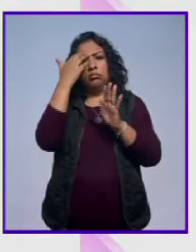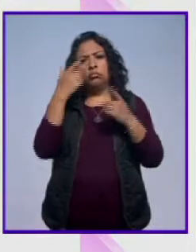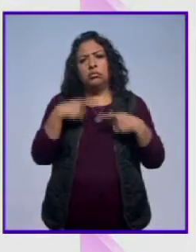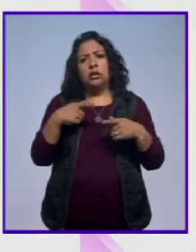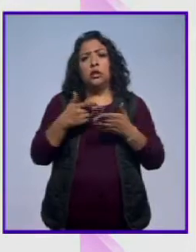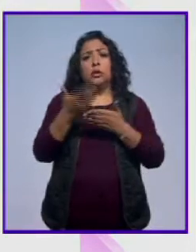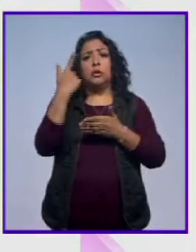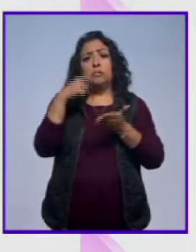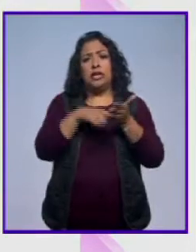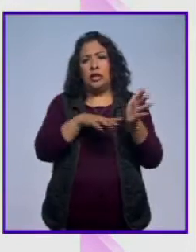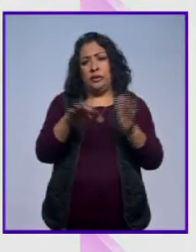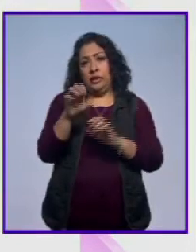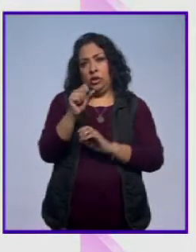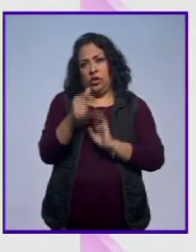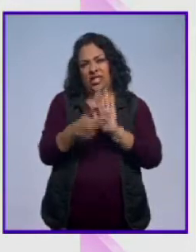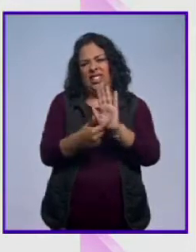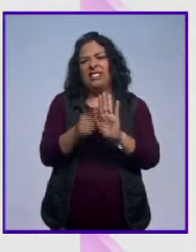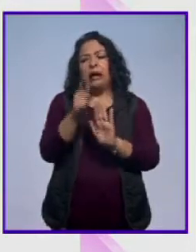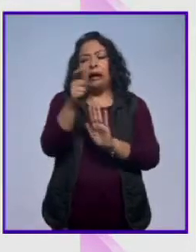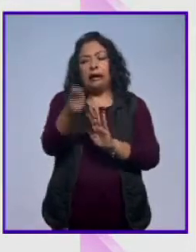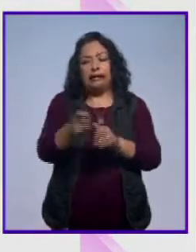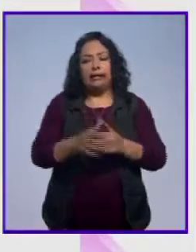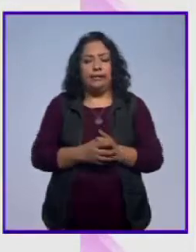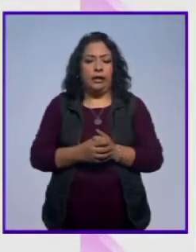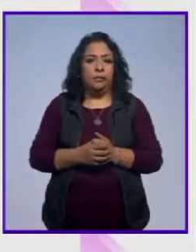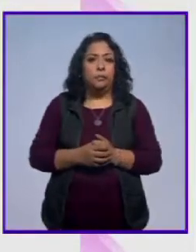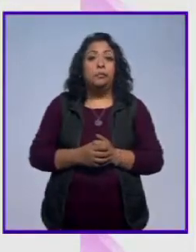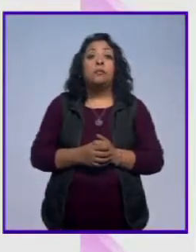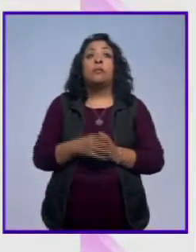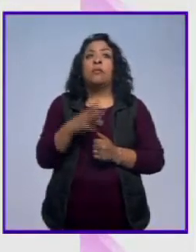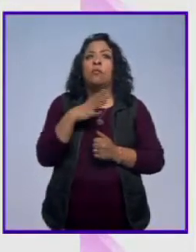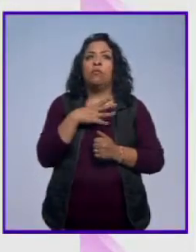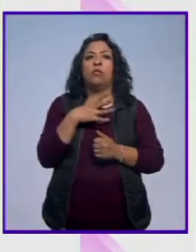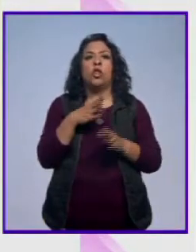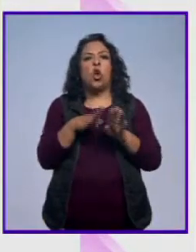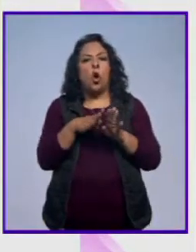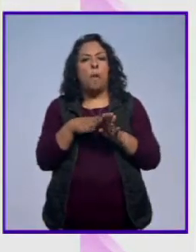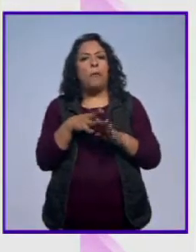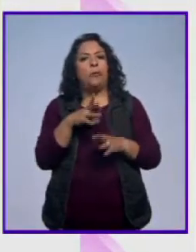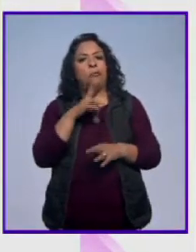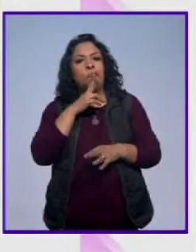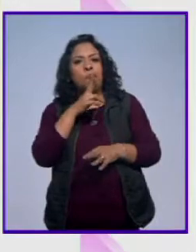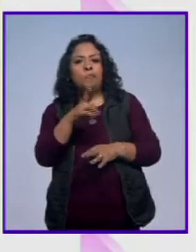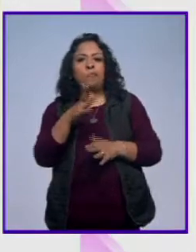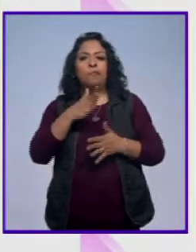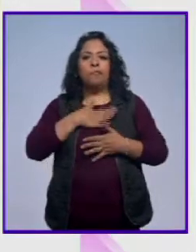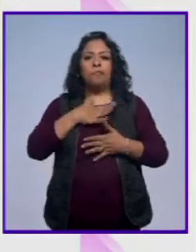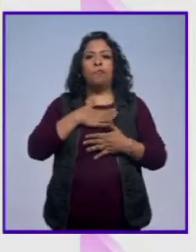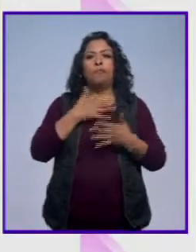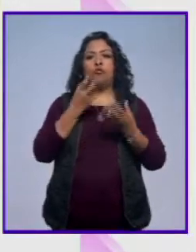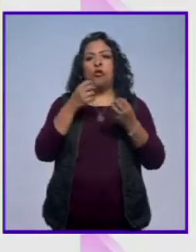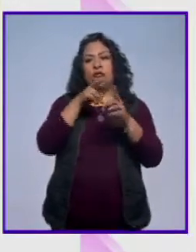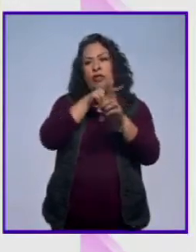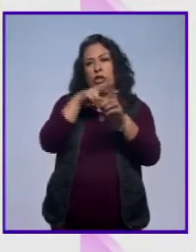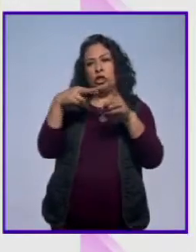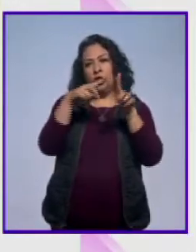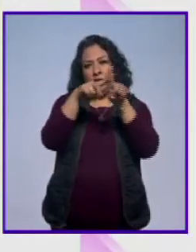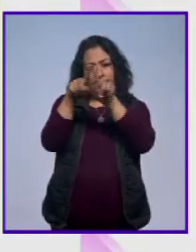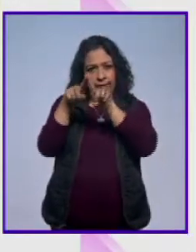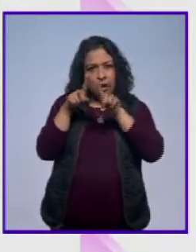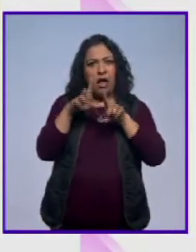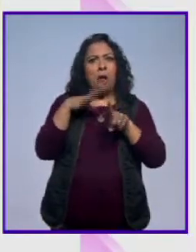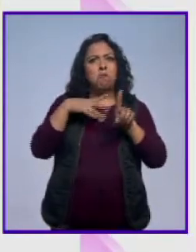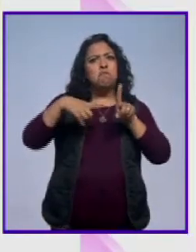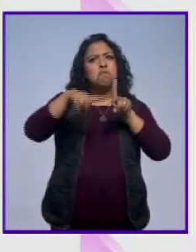y cuando digo una figura de los 60, es una figura contestataria, una figura que se siente cosmopolita, que tiene cierto